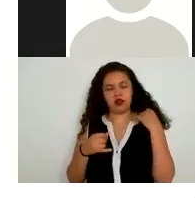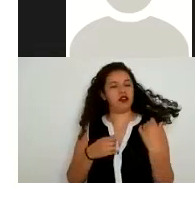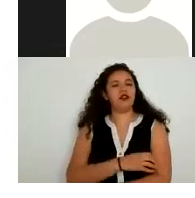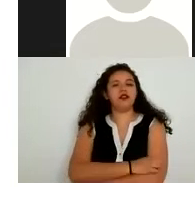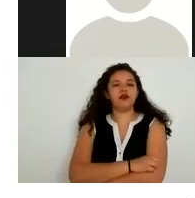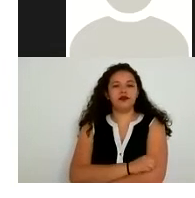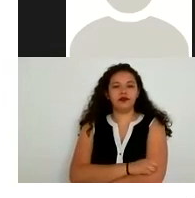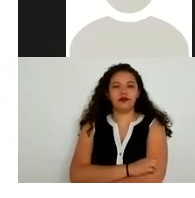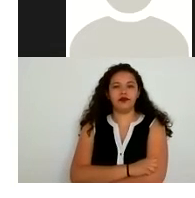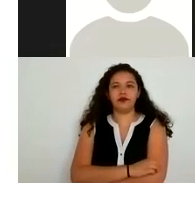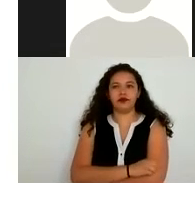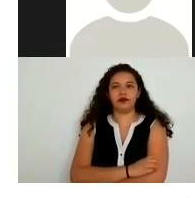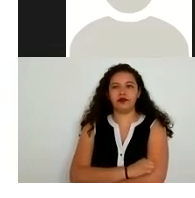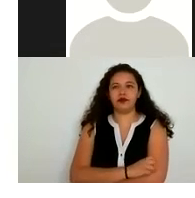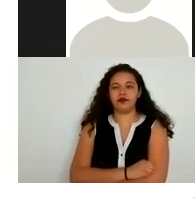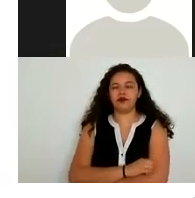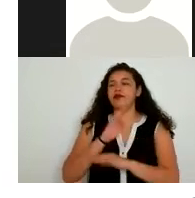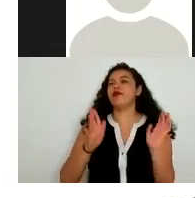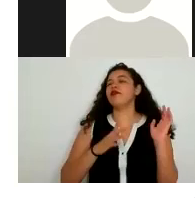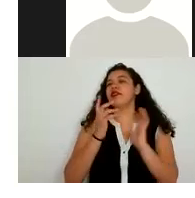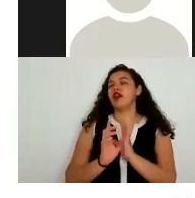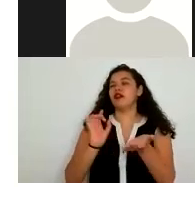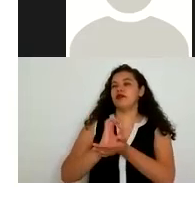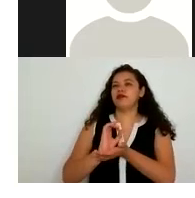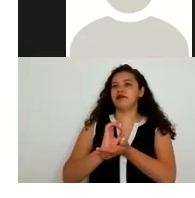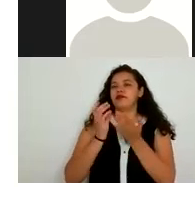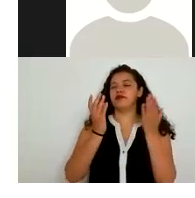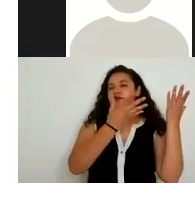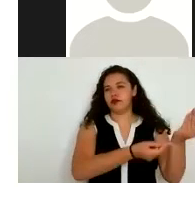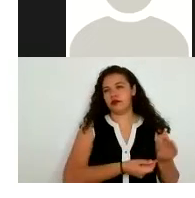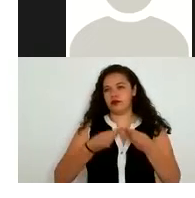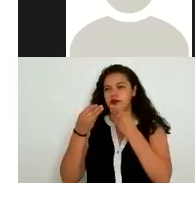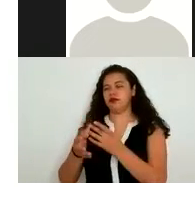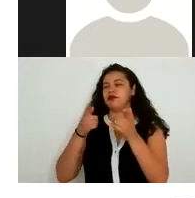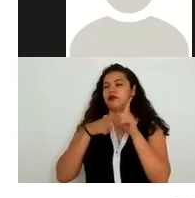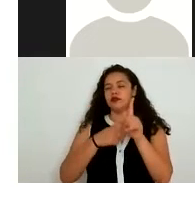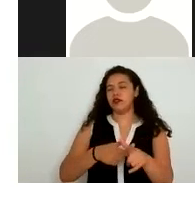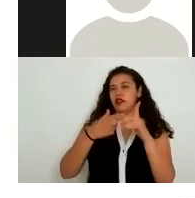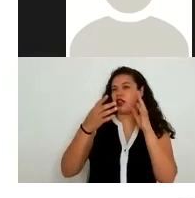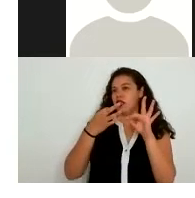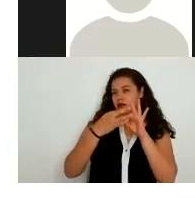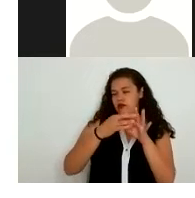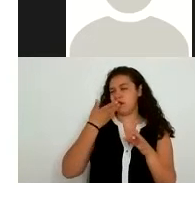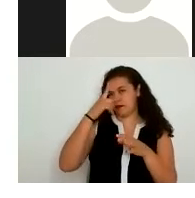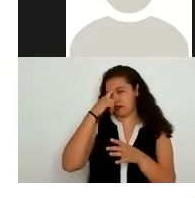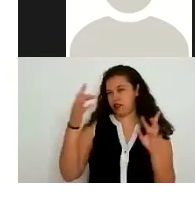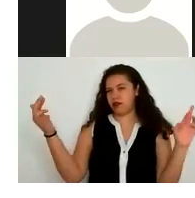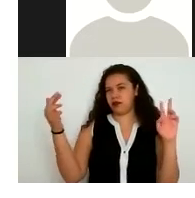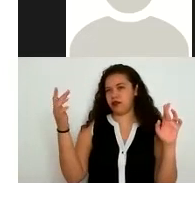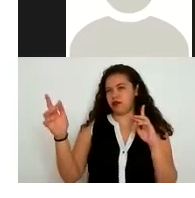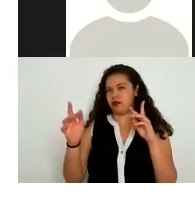punto cuando la transferencia sea precisa para el mantenimiento o cumplimiento de una relación jurídica entre el responsable y titular